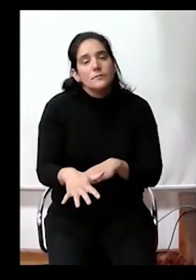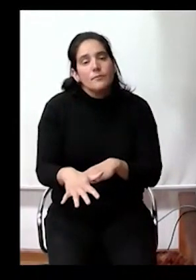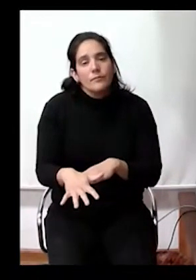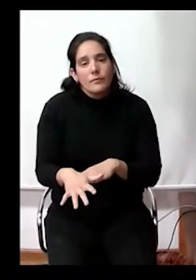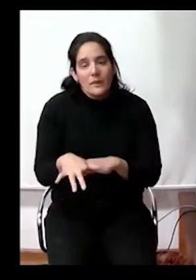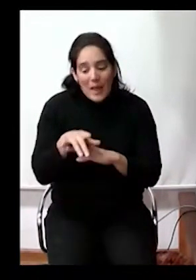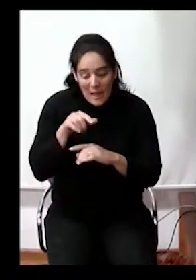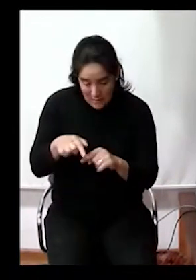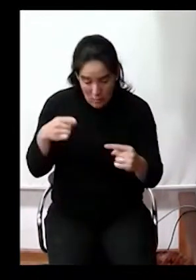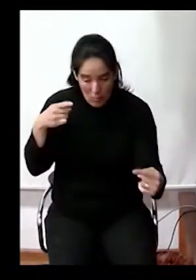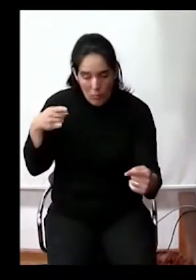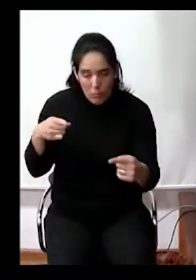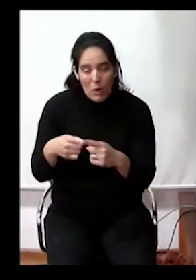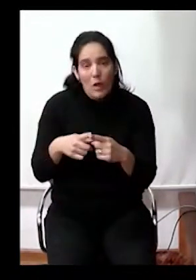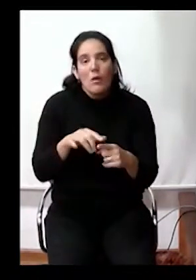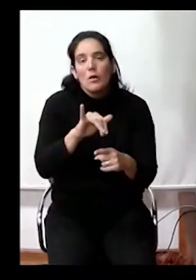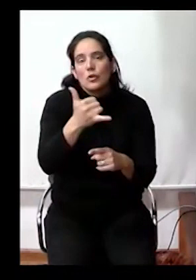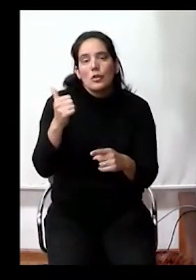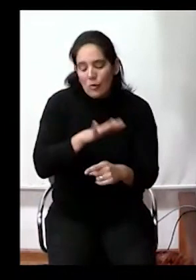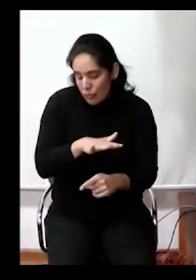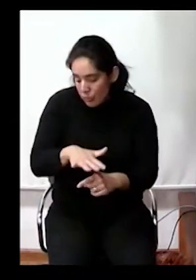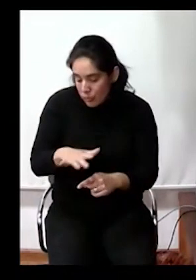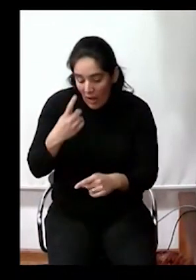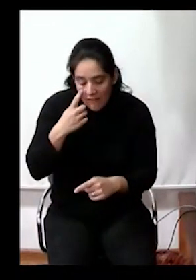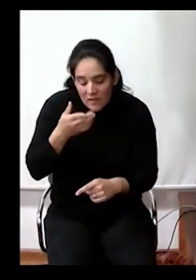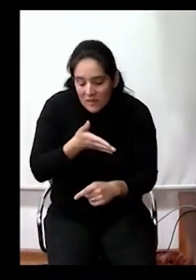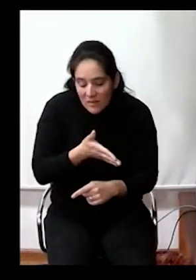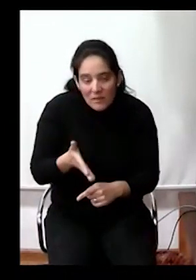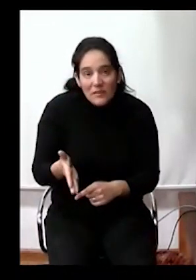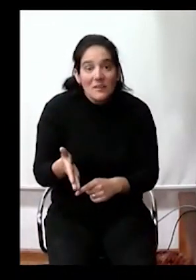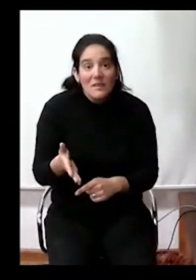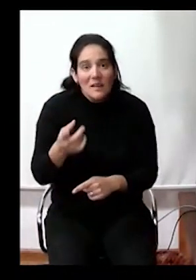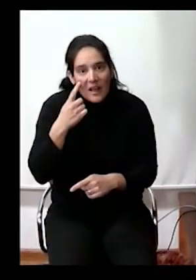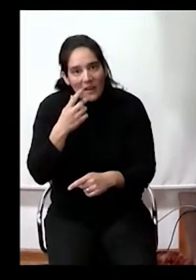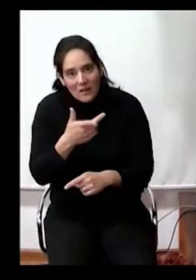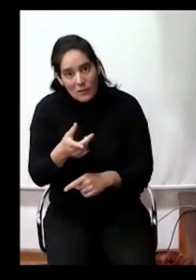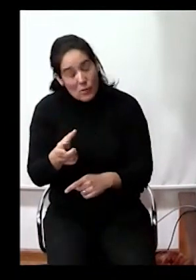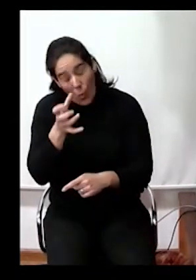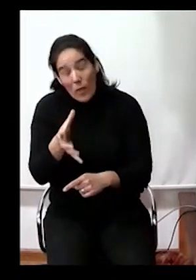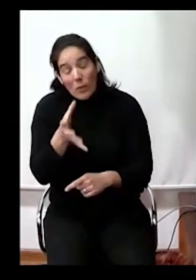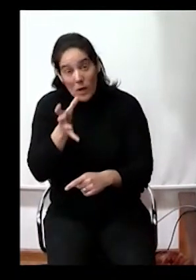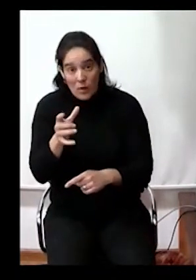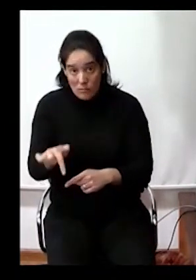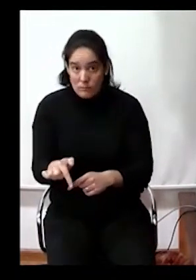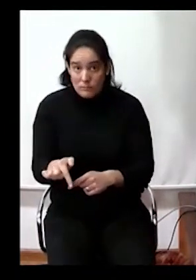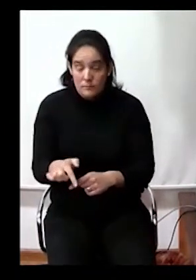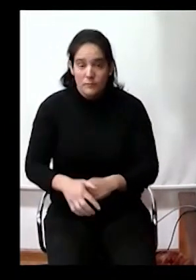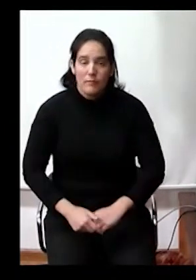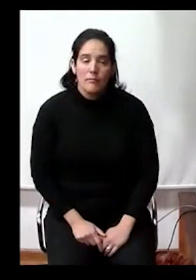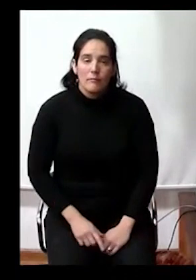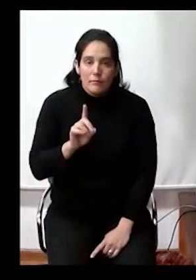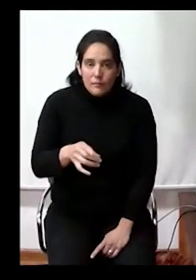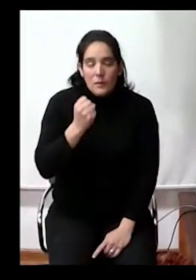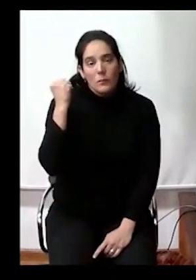es un punto de encuentro de los niños del barrio que se acercan a mirar con el riesgo que esto conlleva. También es de